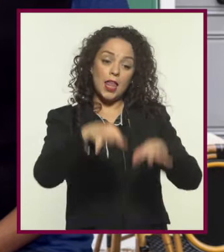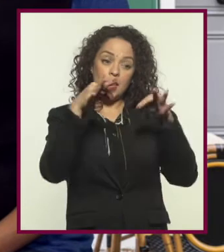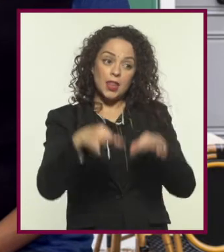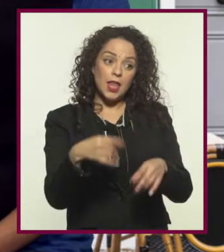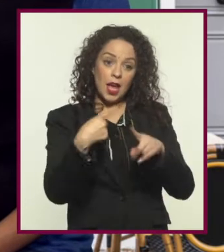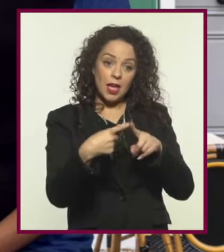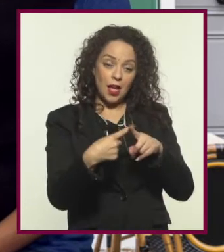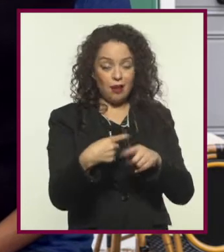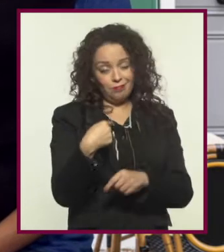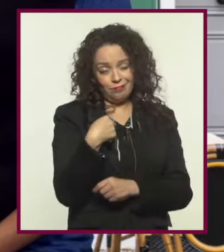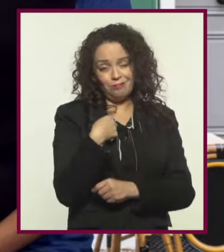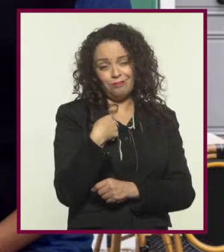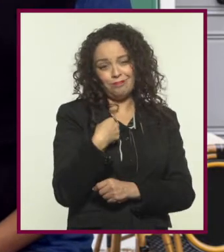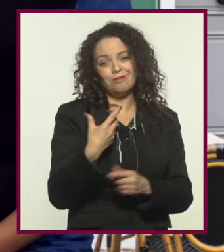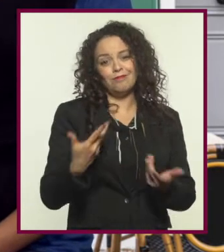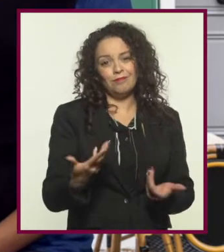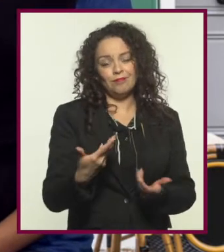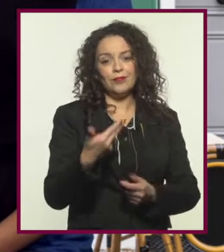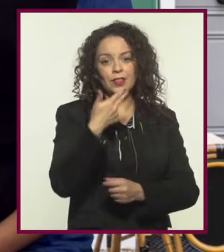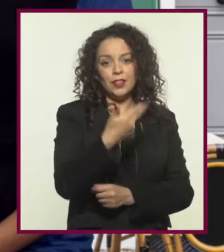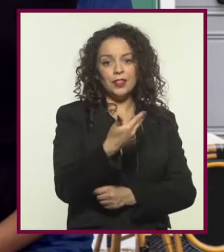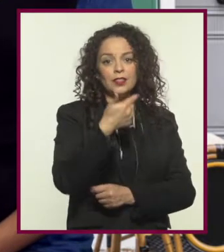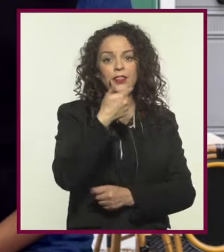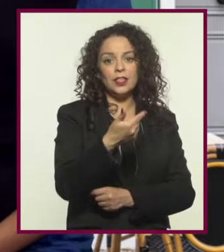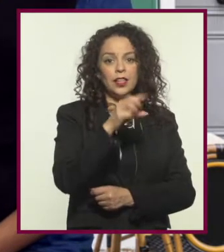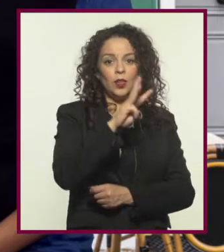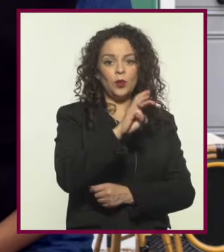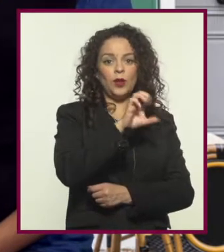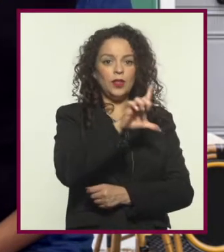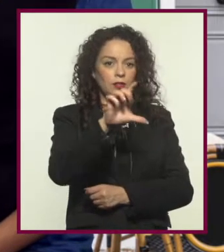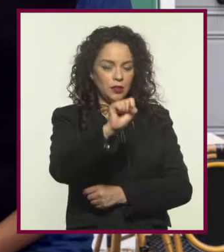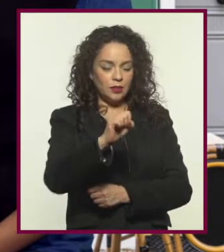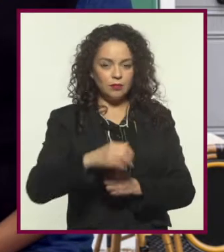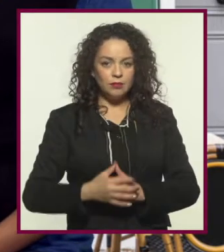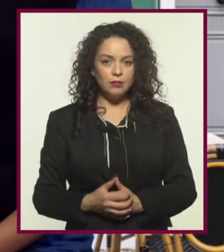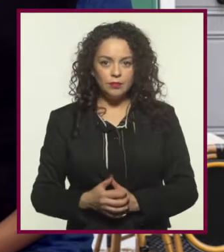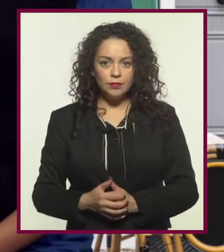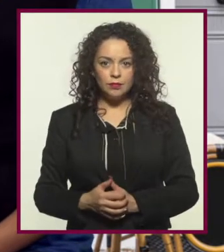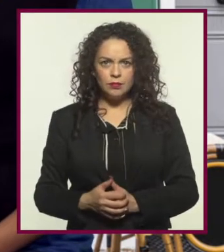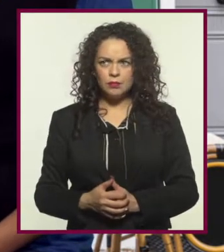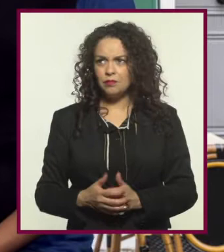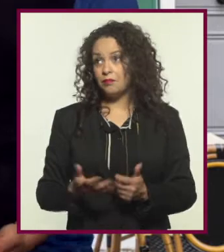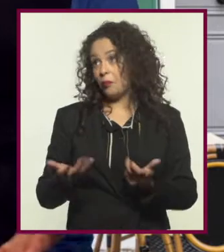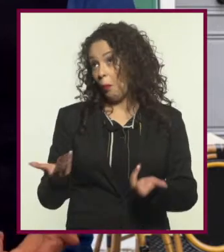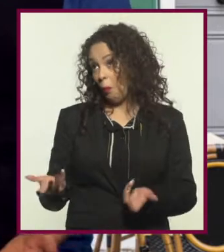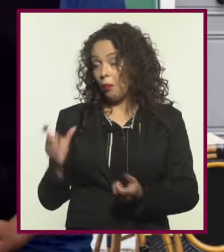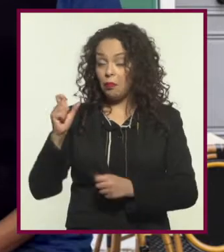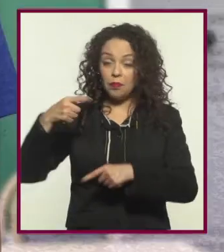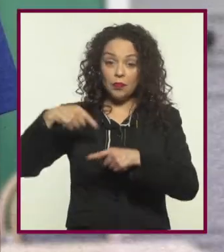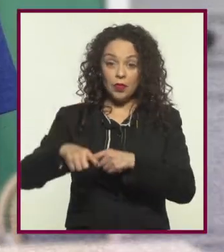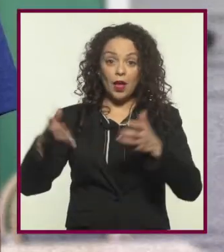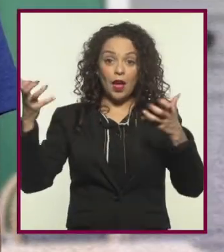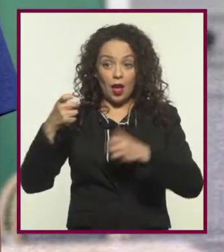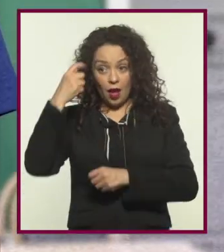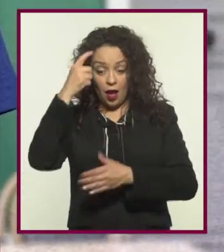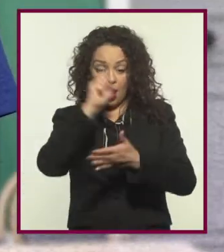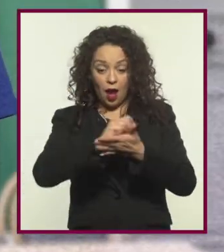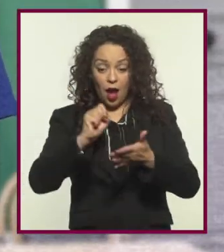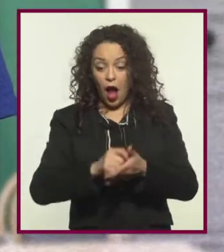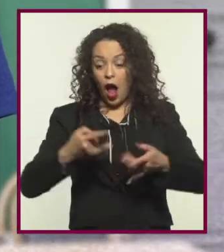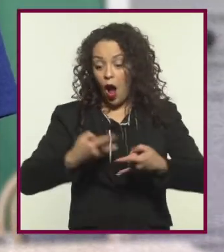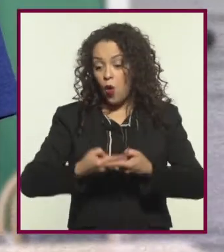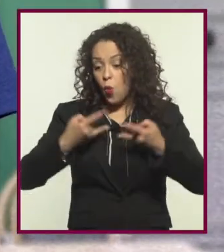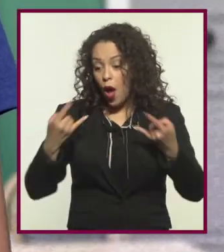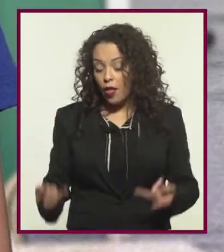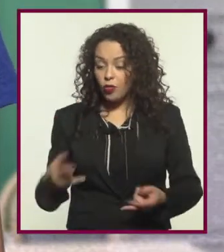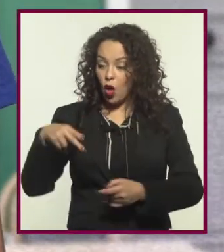saben que el padre de la ciencia ficción soy yo, H. G. Wells. Bueno, cuando empezamos a escribir